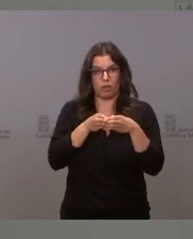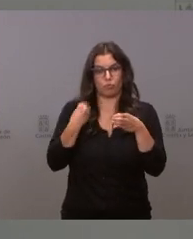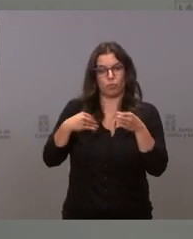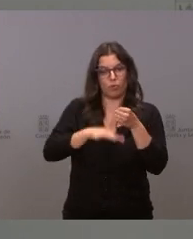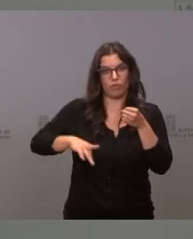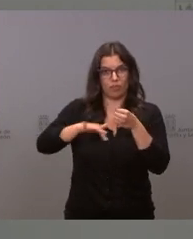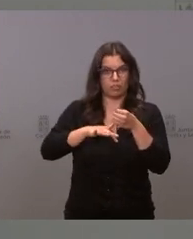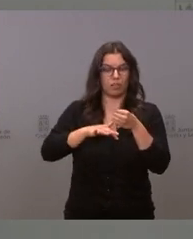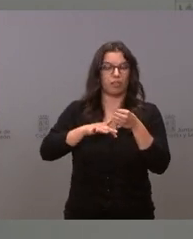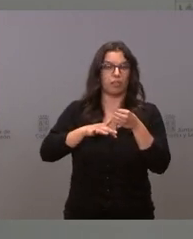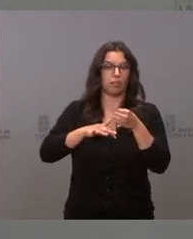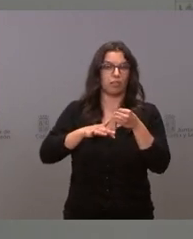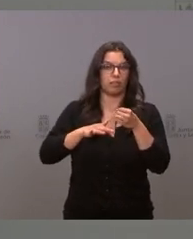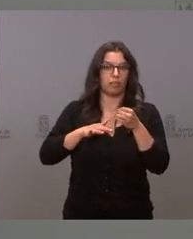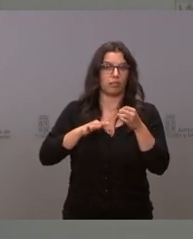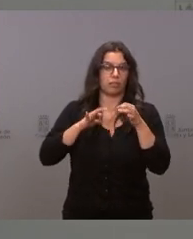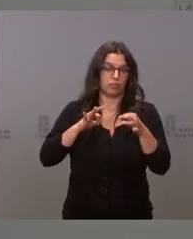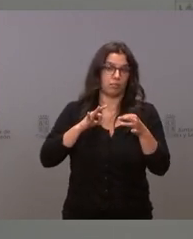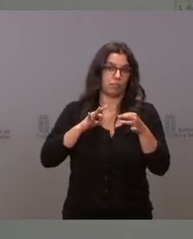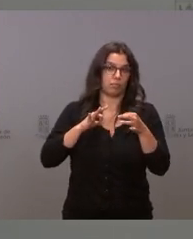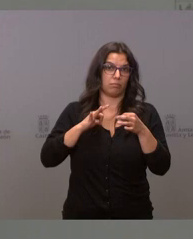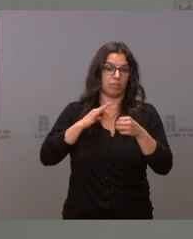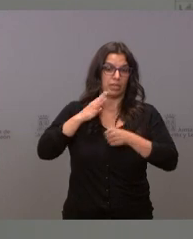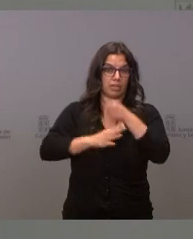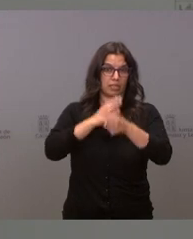este gobierno.